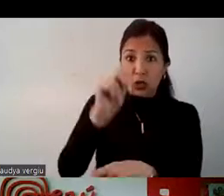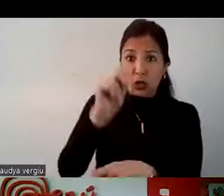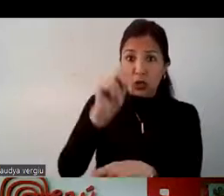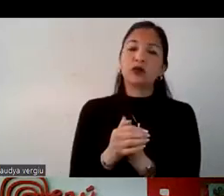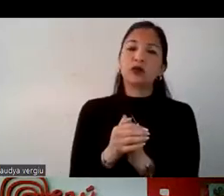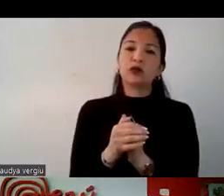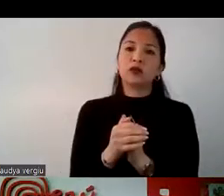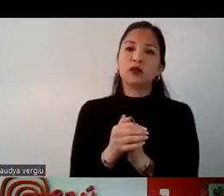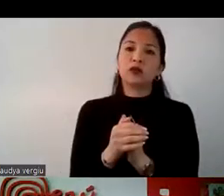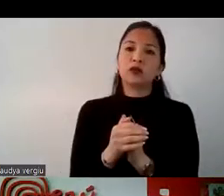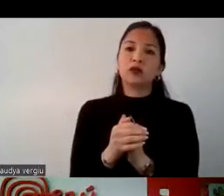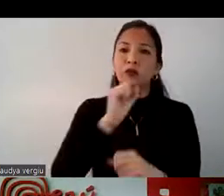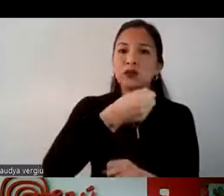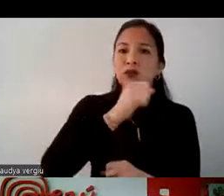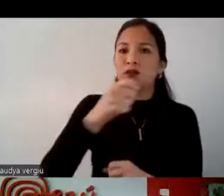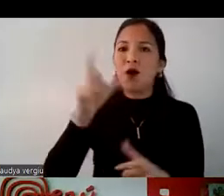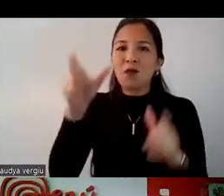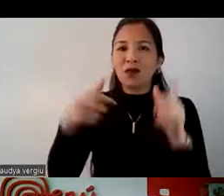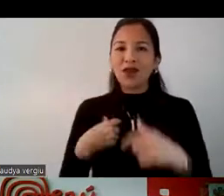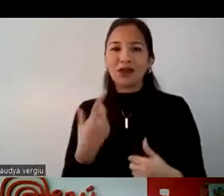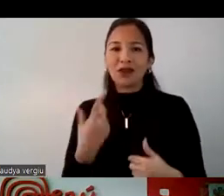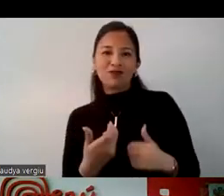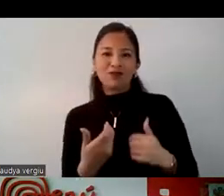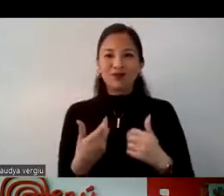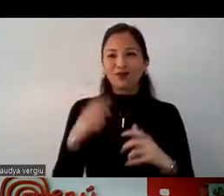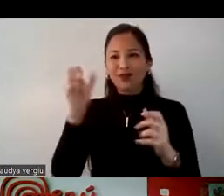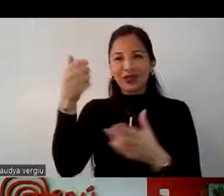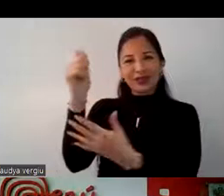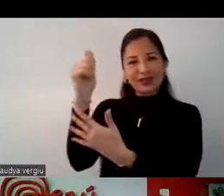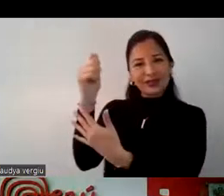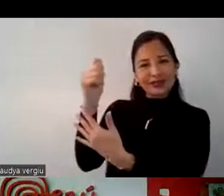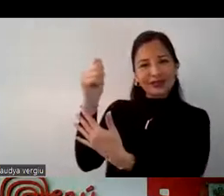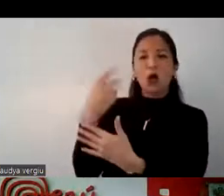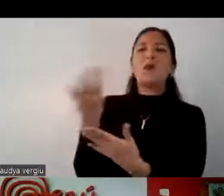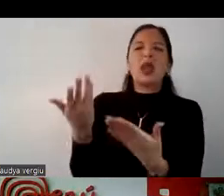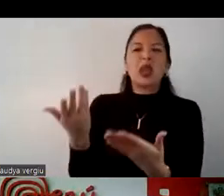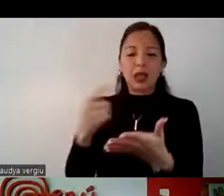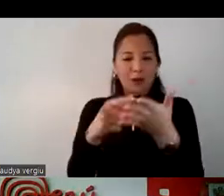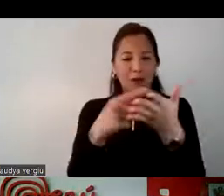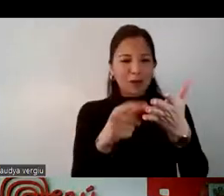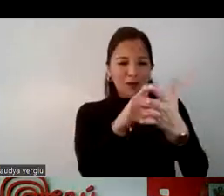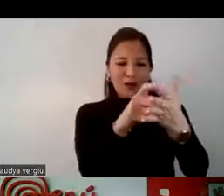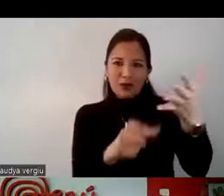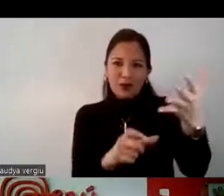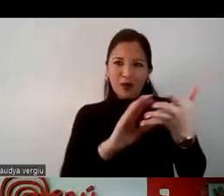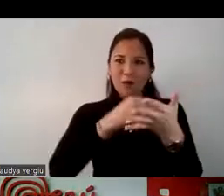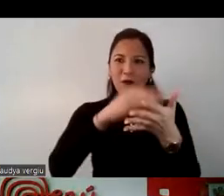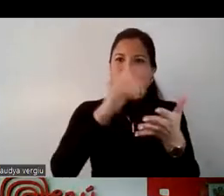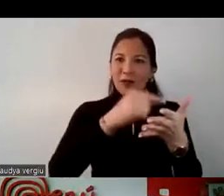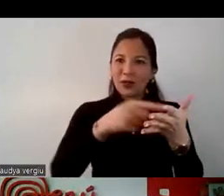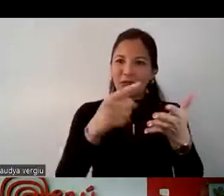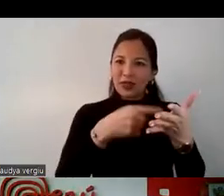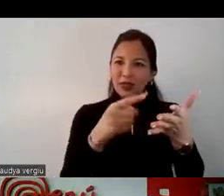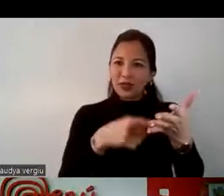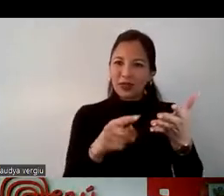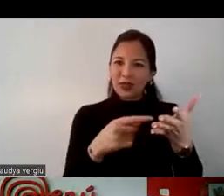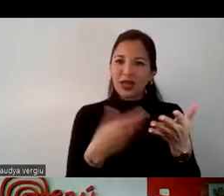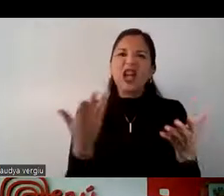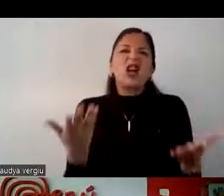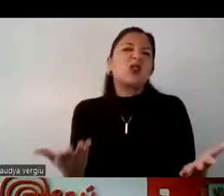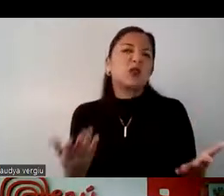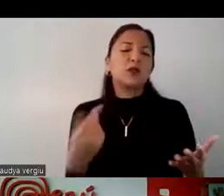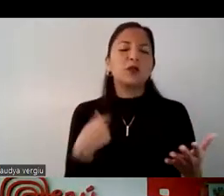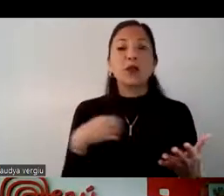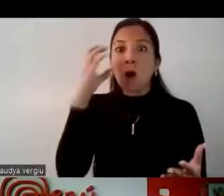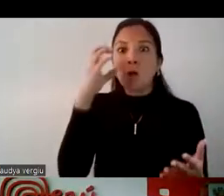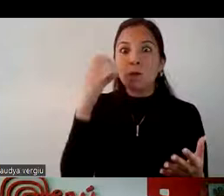prensa e influencers para que ellos a su vez repliquen en sus redes sociales de Ecuador todo lo que ellos vivieron, visitaron